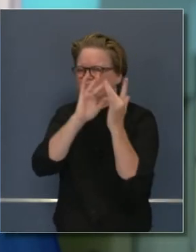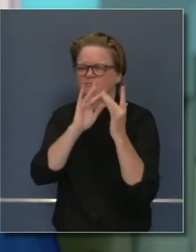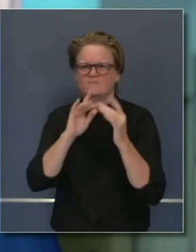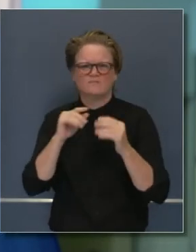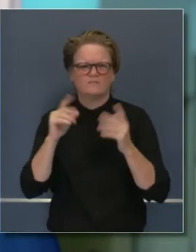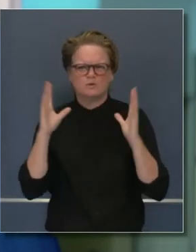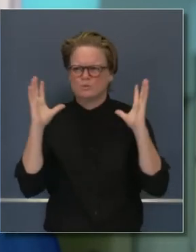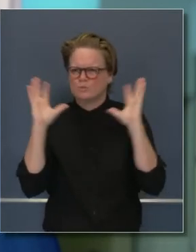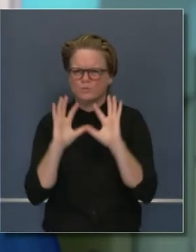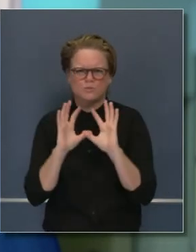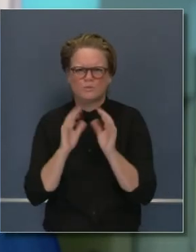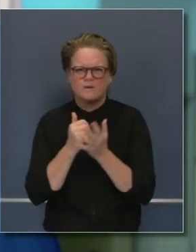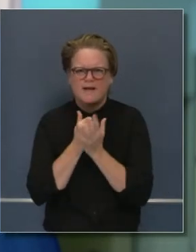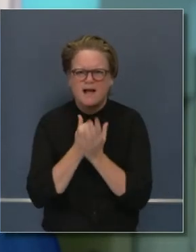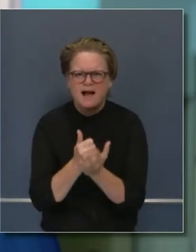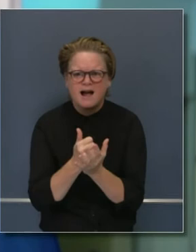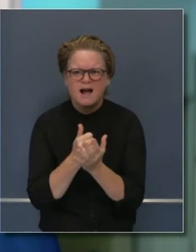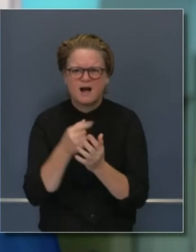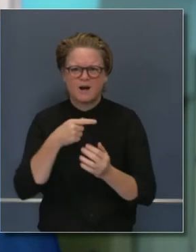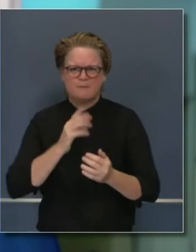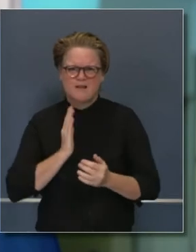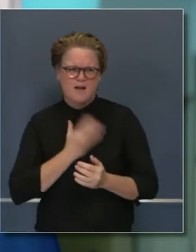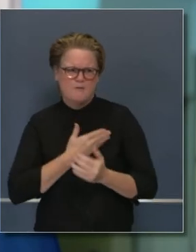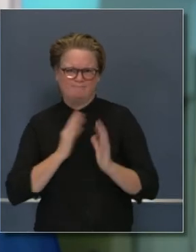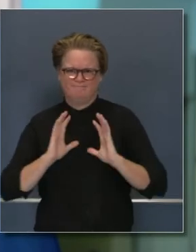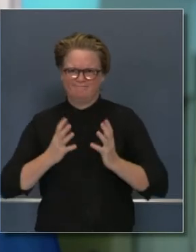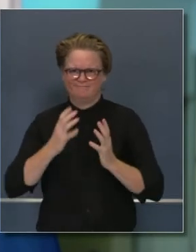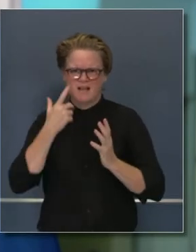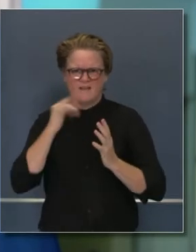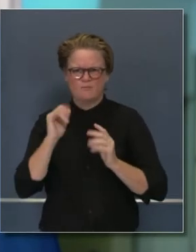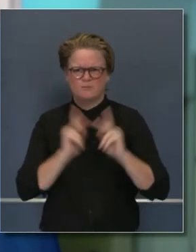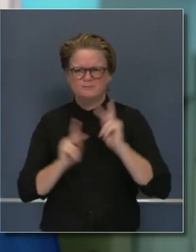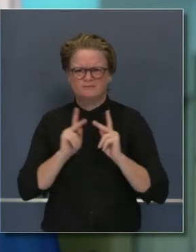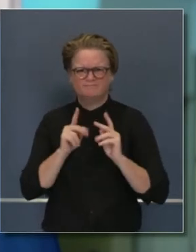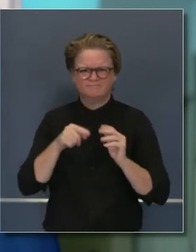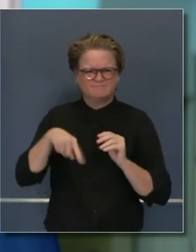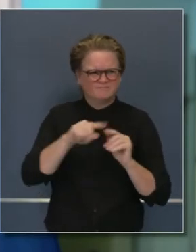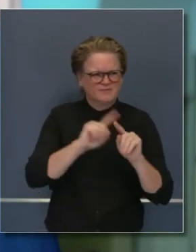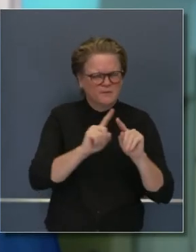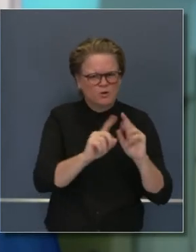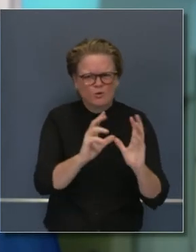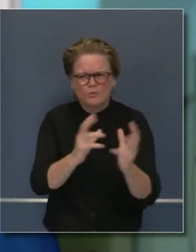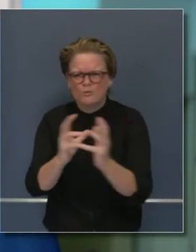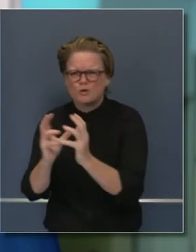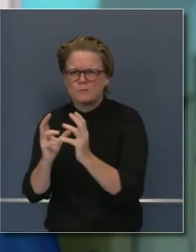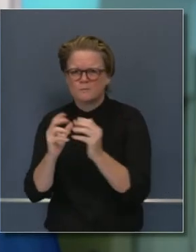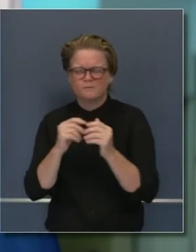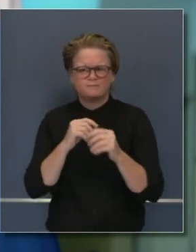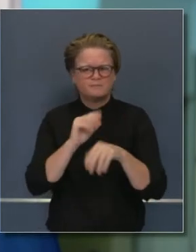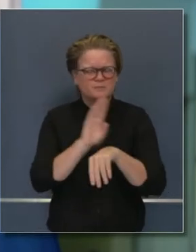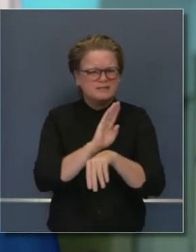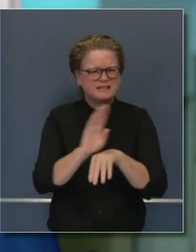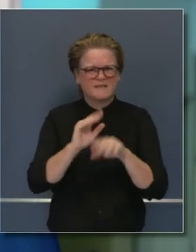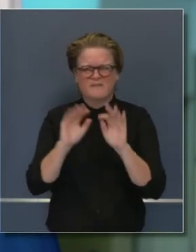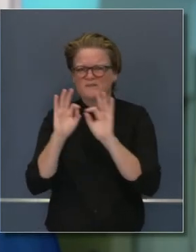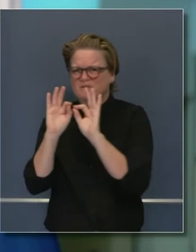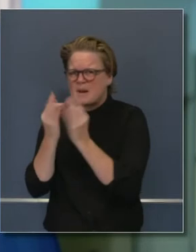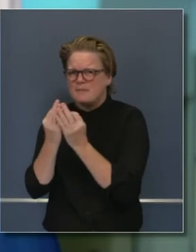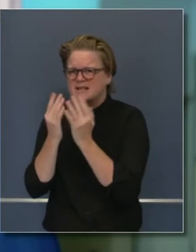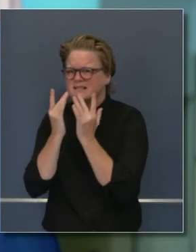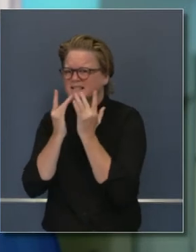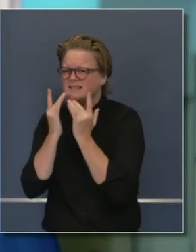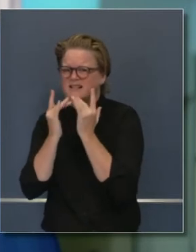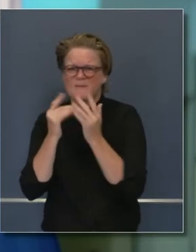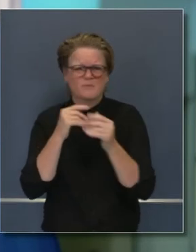un nuevo protocolo más robusto para proteger a californianos, a los más que están en mayor riesgo y que apoya pequeños